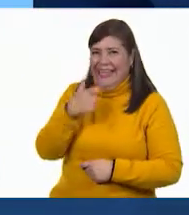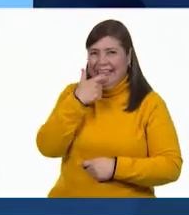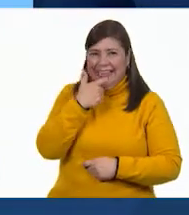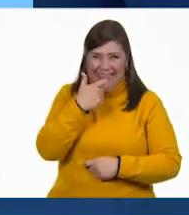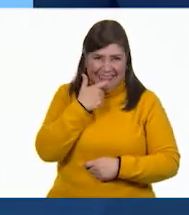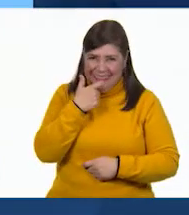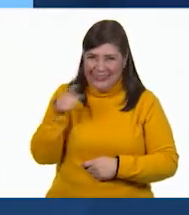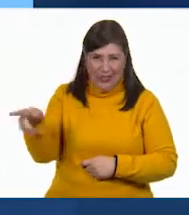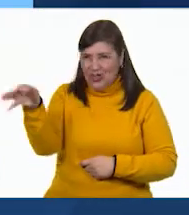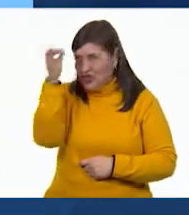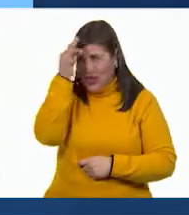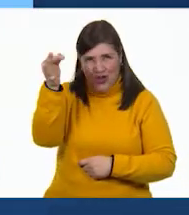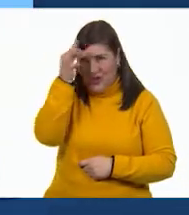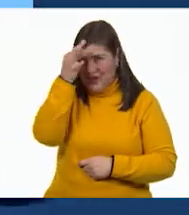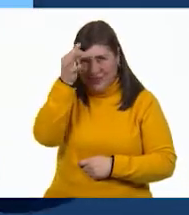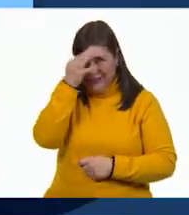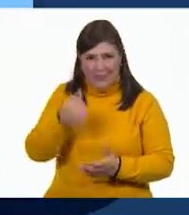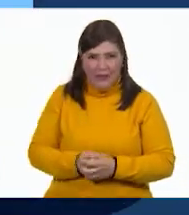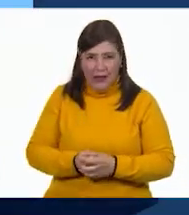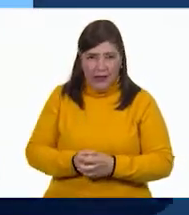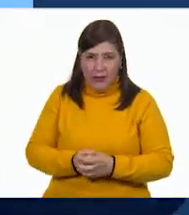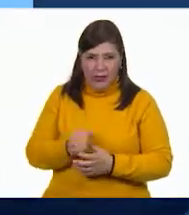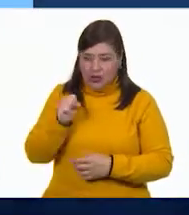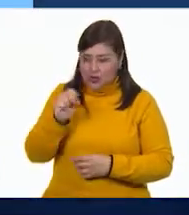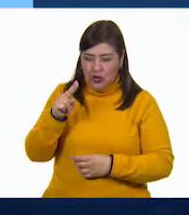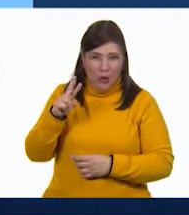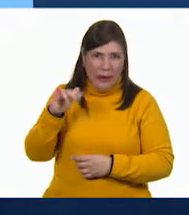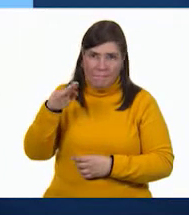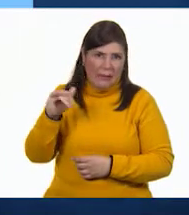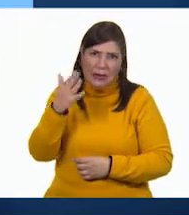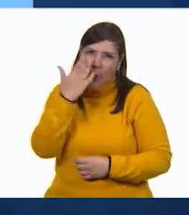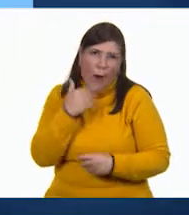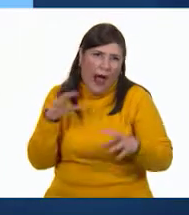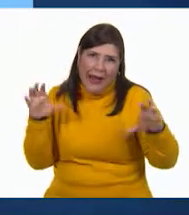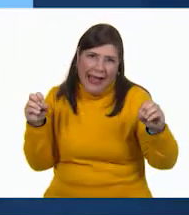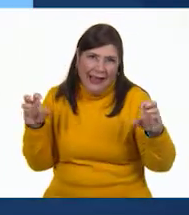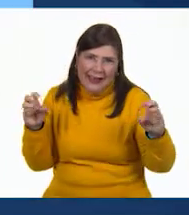¡Qué tonto! El surimi no tiene cangrejo.